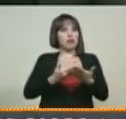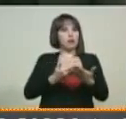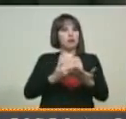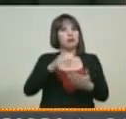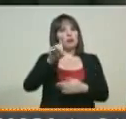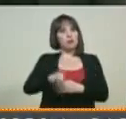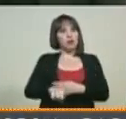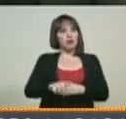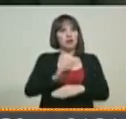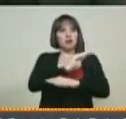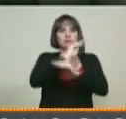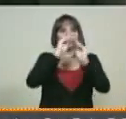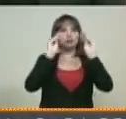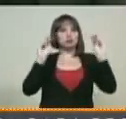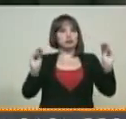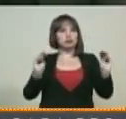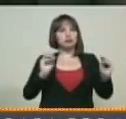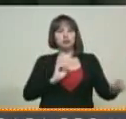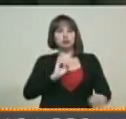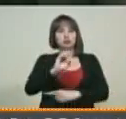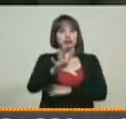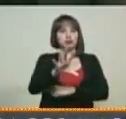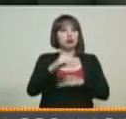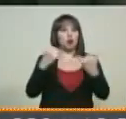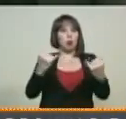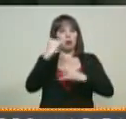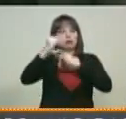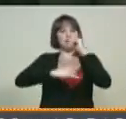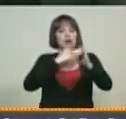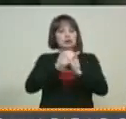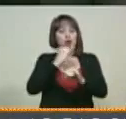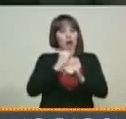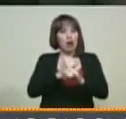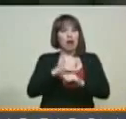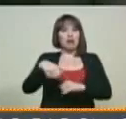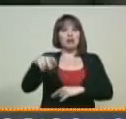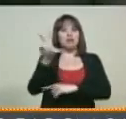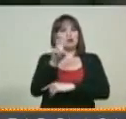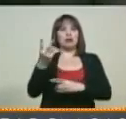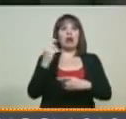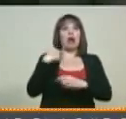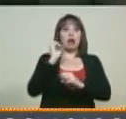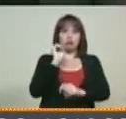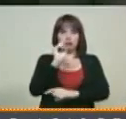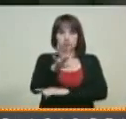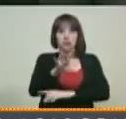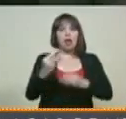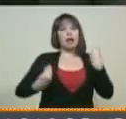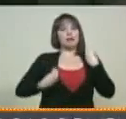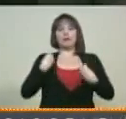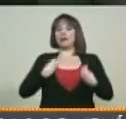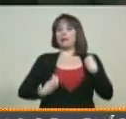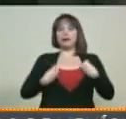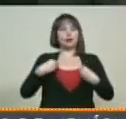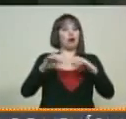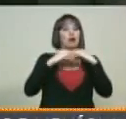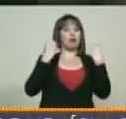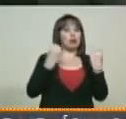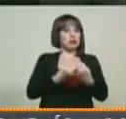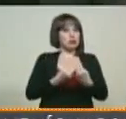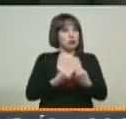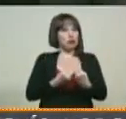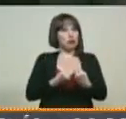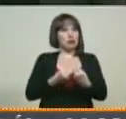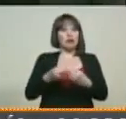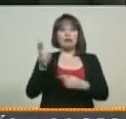a la representación regional y la internacional que transmita la preocupación de que el nombre de esta organización esté siendo